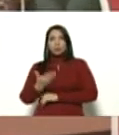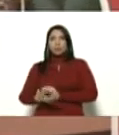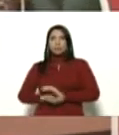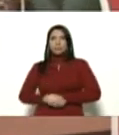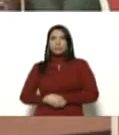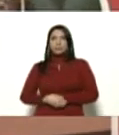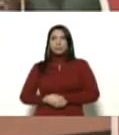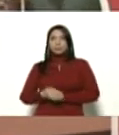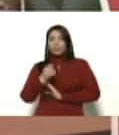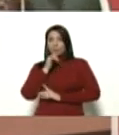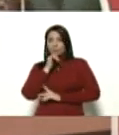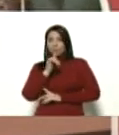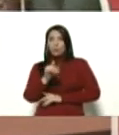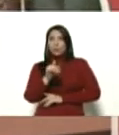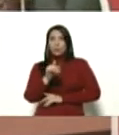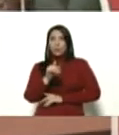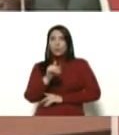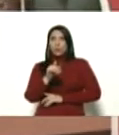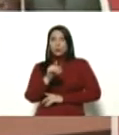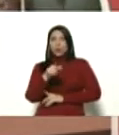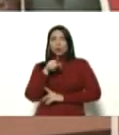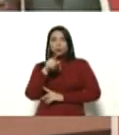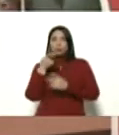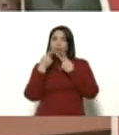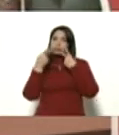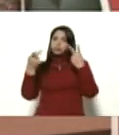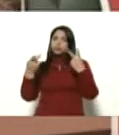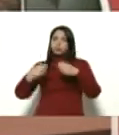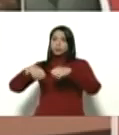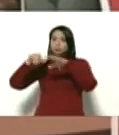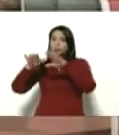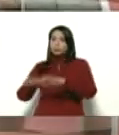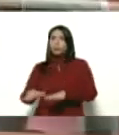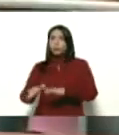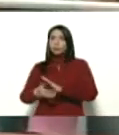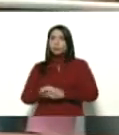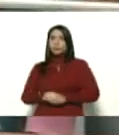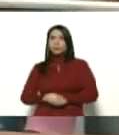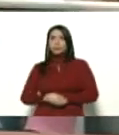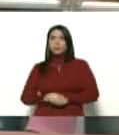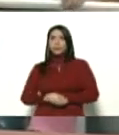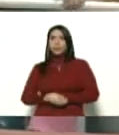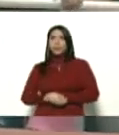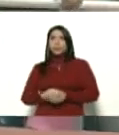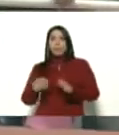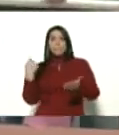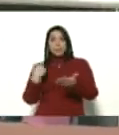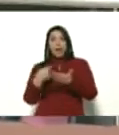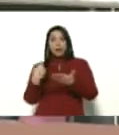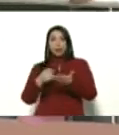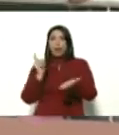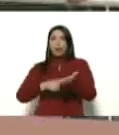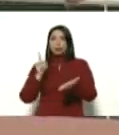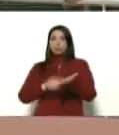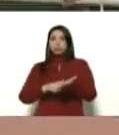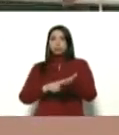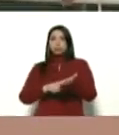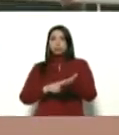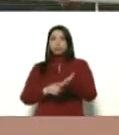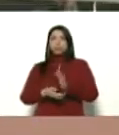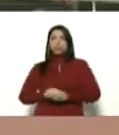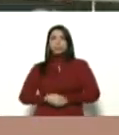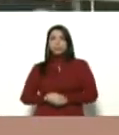informarle que desde que usted anunció la suspensión de los cánones de arrendamiento de las viviendas en alquiler